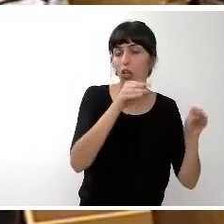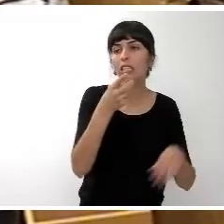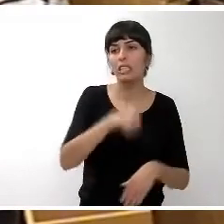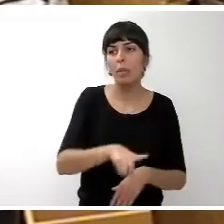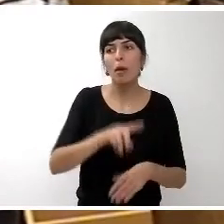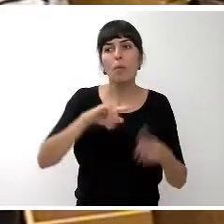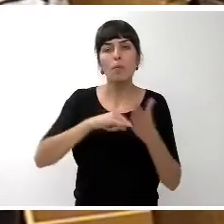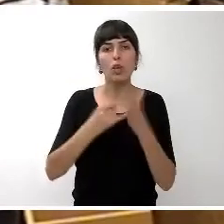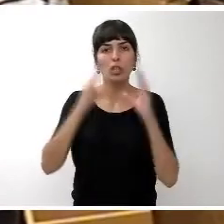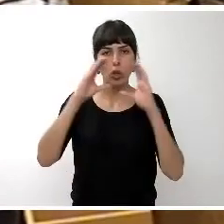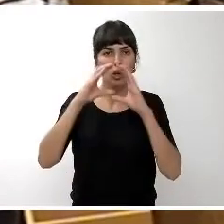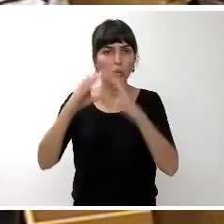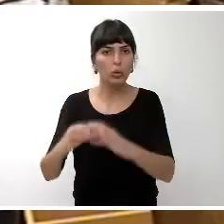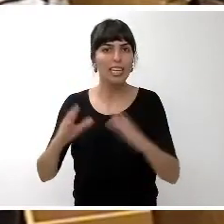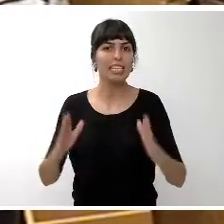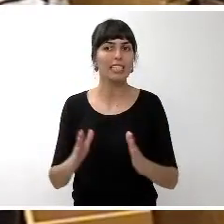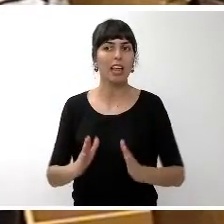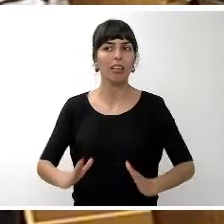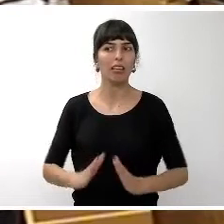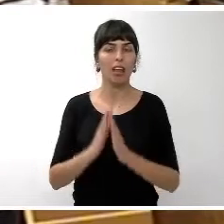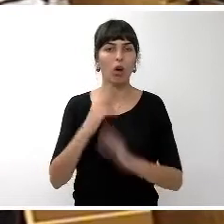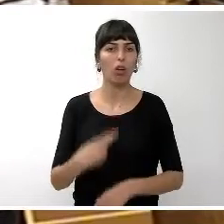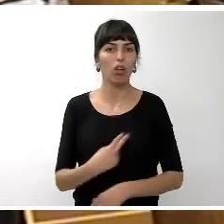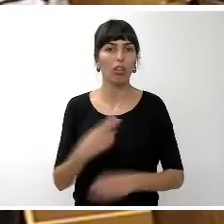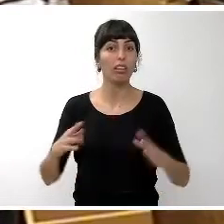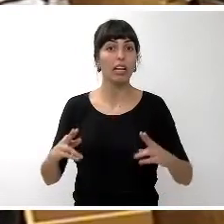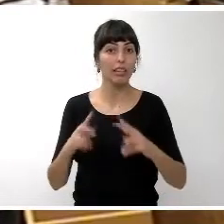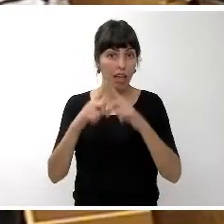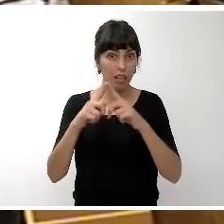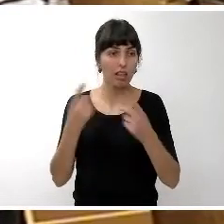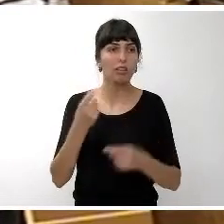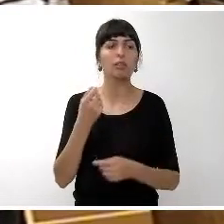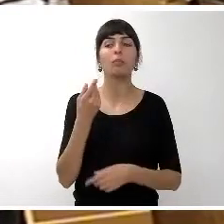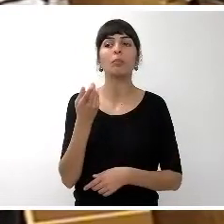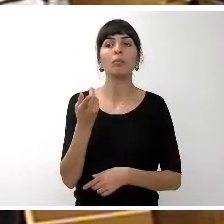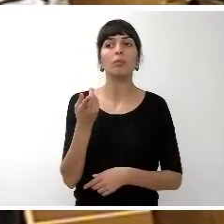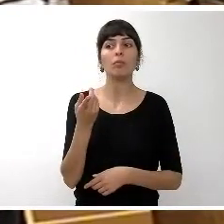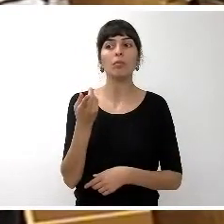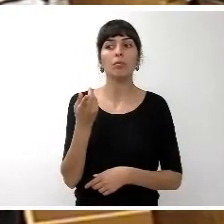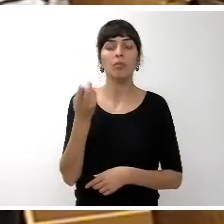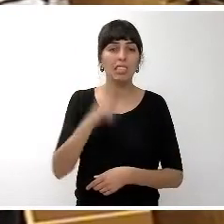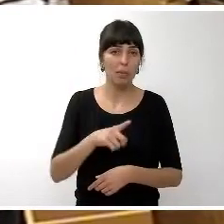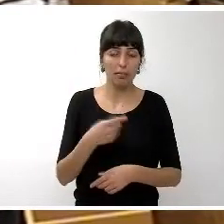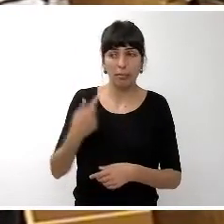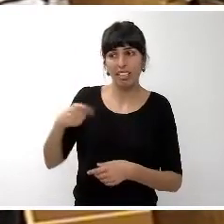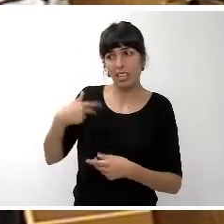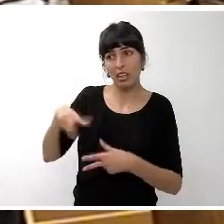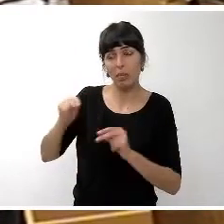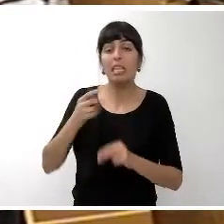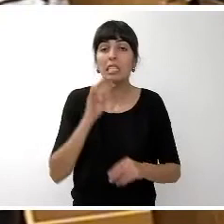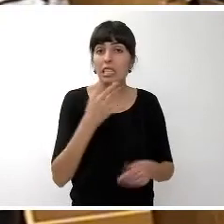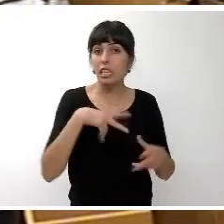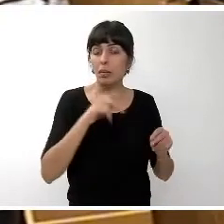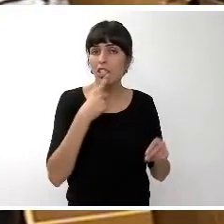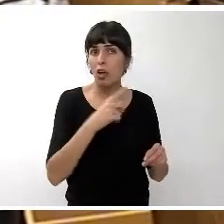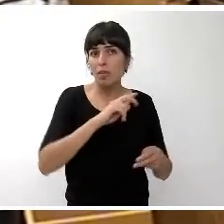Betita en Santiago del o termino con esta parte determinadas infraestructuras que veíamos y hemos